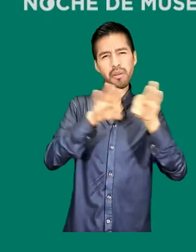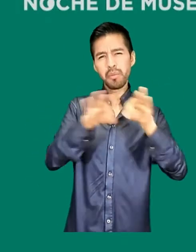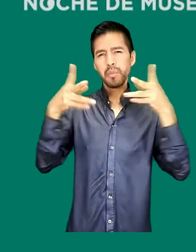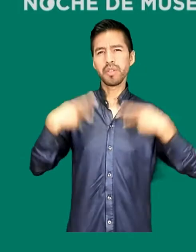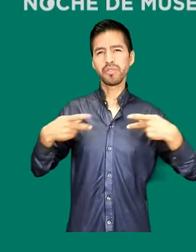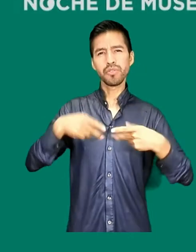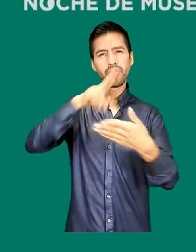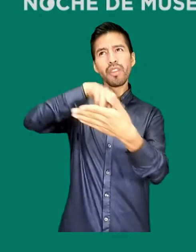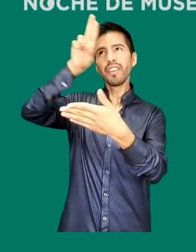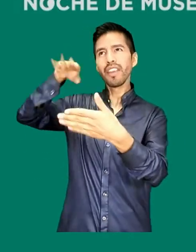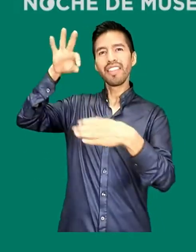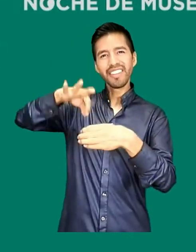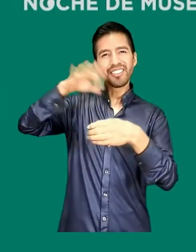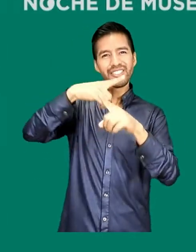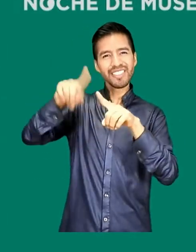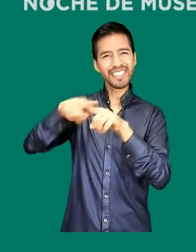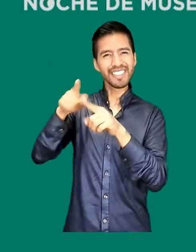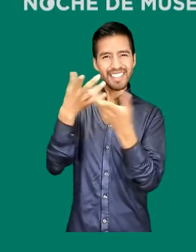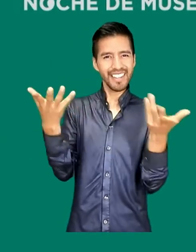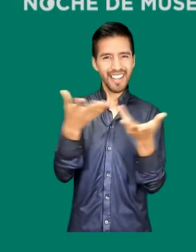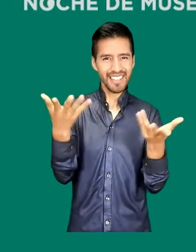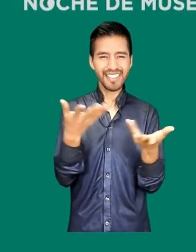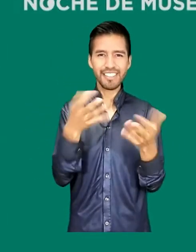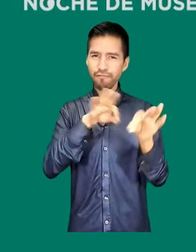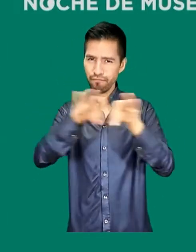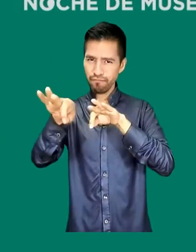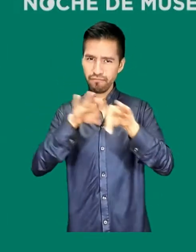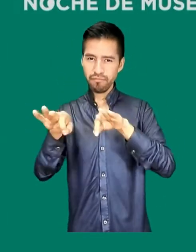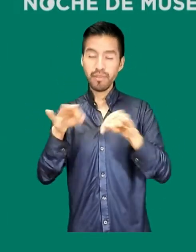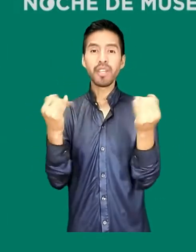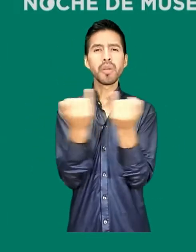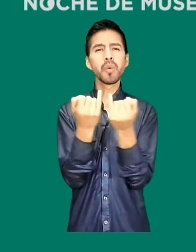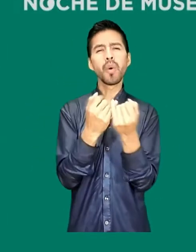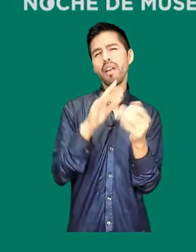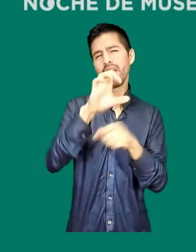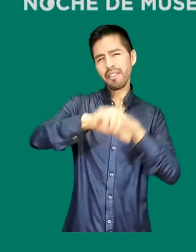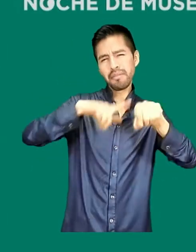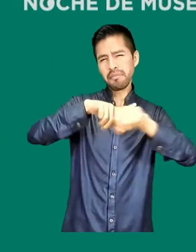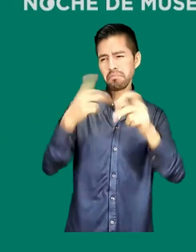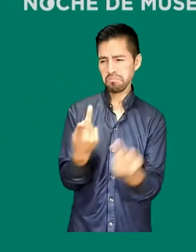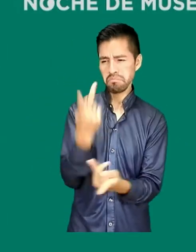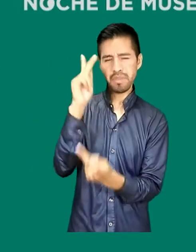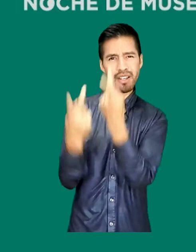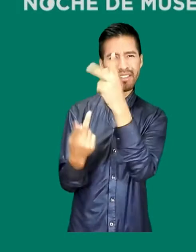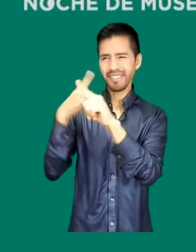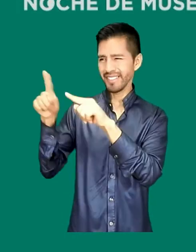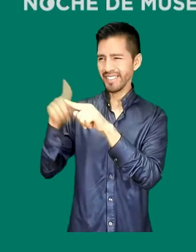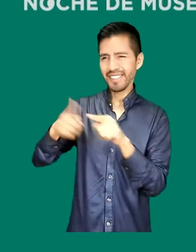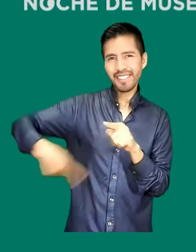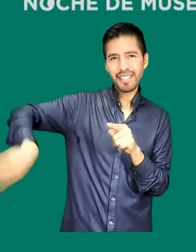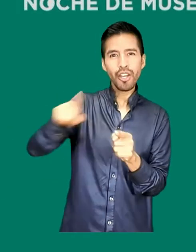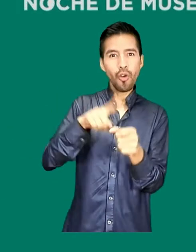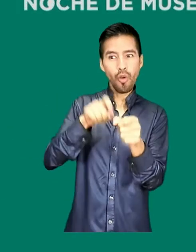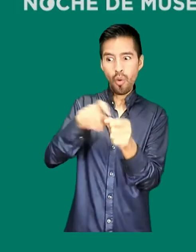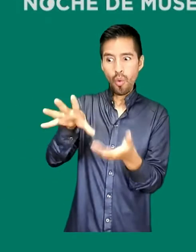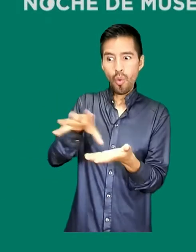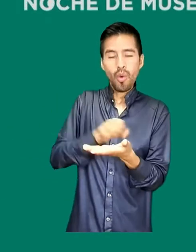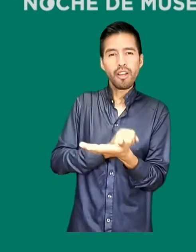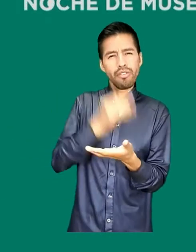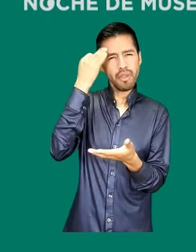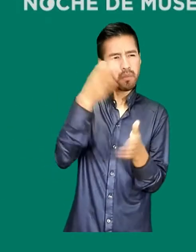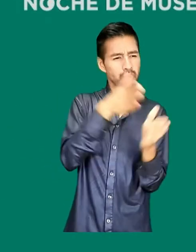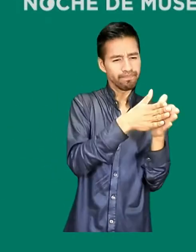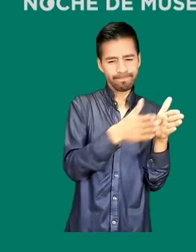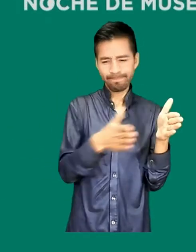los pintores y tintoreros. El uso de especies naturales y vegetales ha formado parte de la vida del ser humano en distintas etapas.